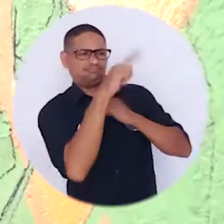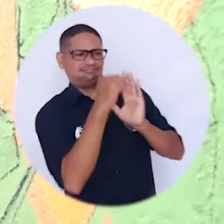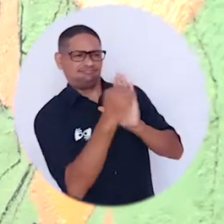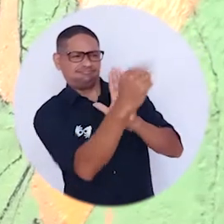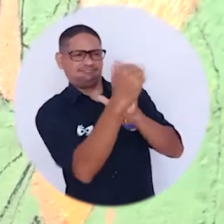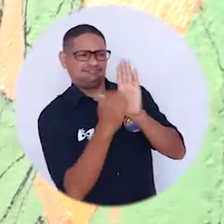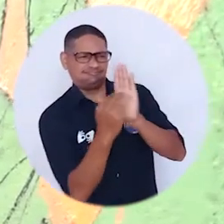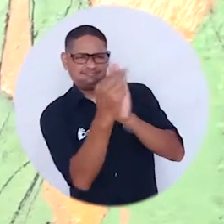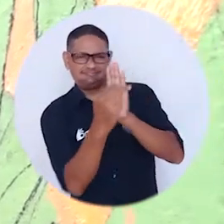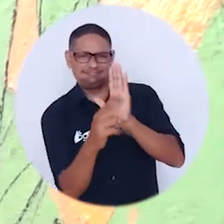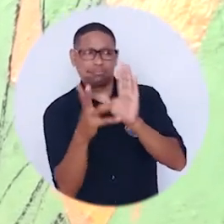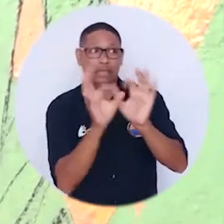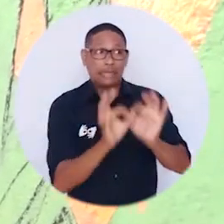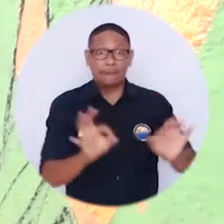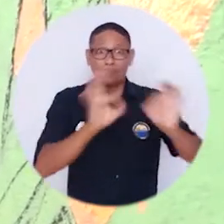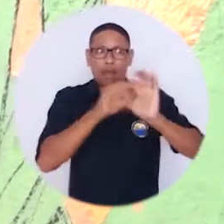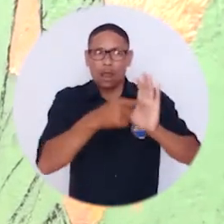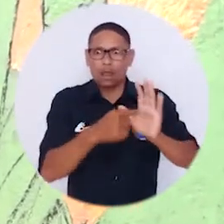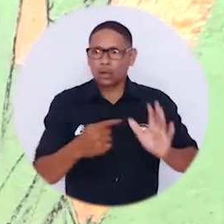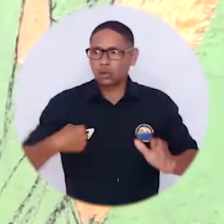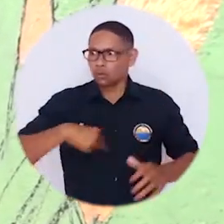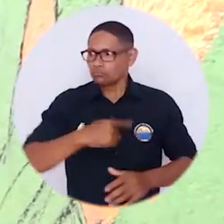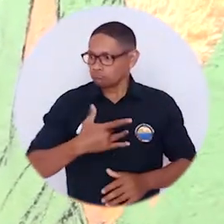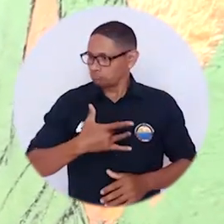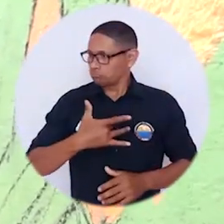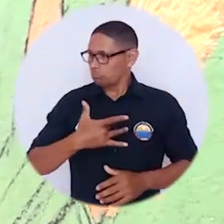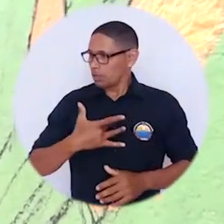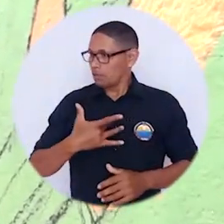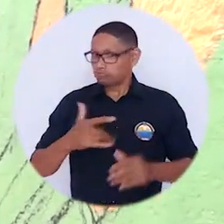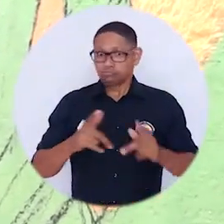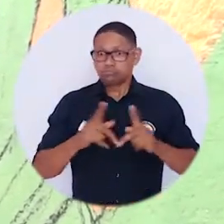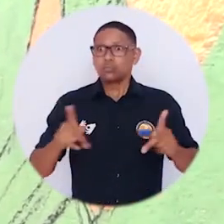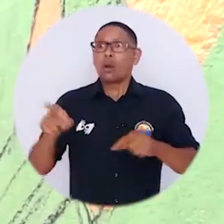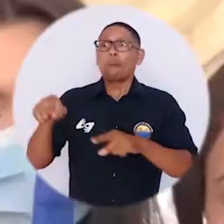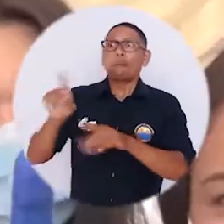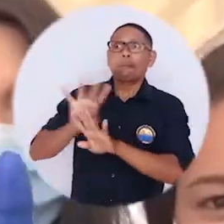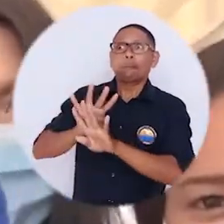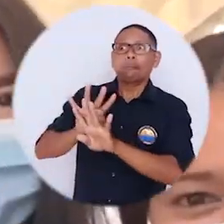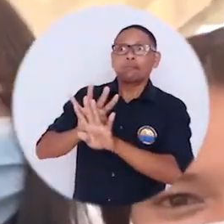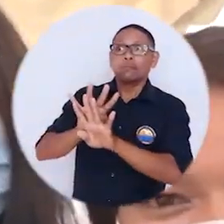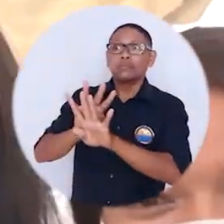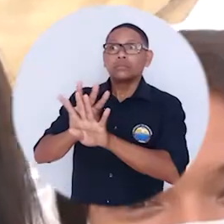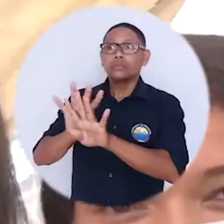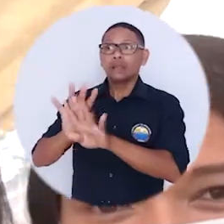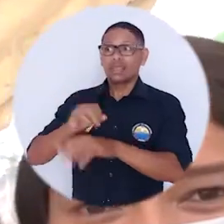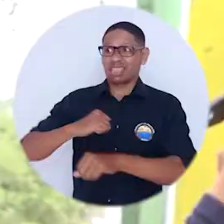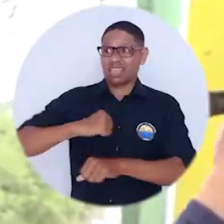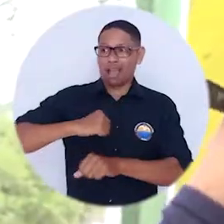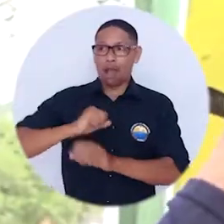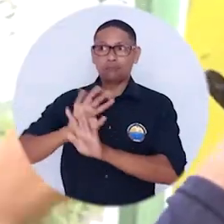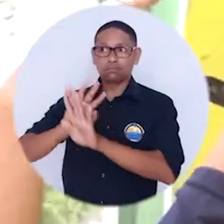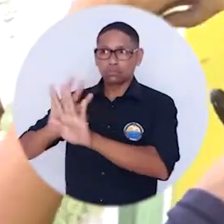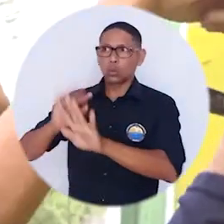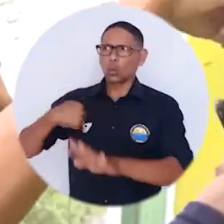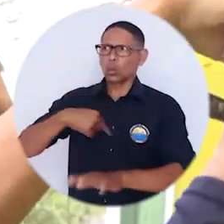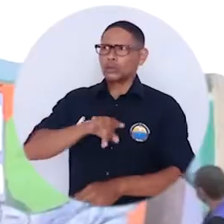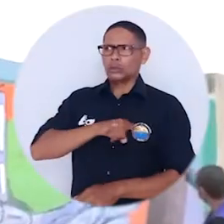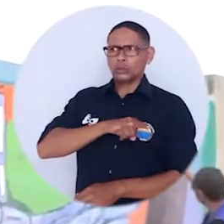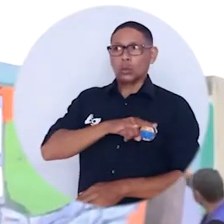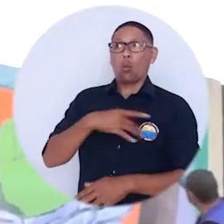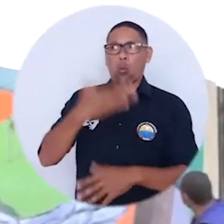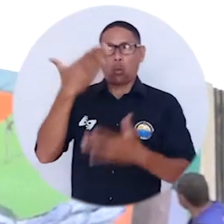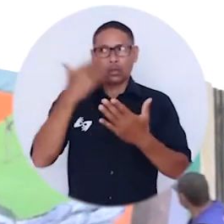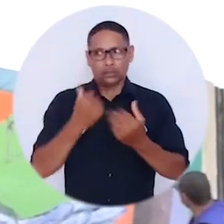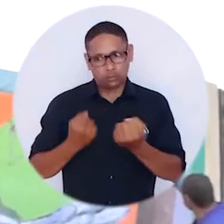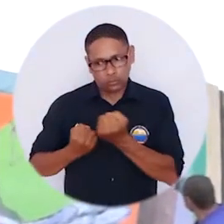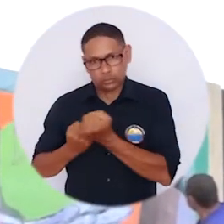Esta es una manera de demostrar que estamos con aquellas personas que están marchando y que están parando por los derechos que nosotros